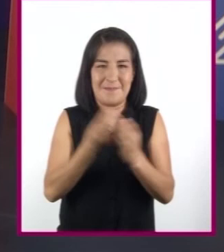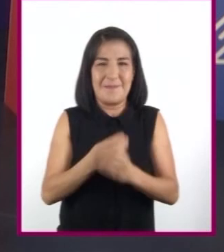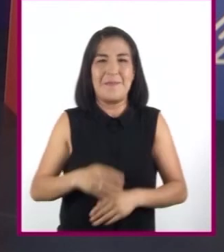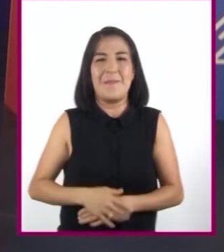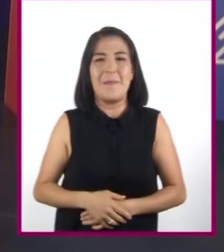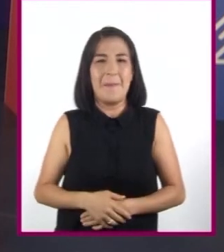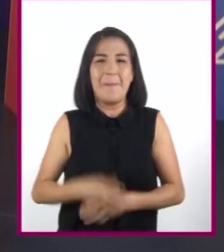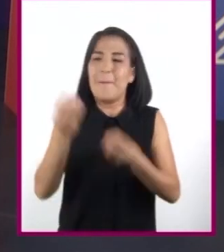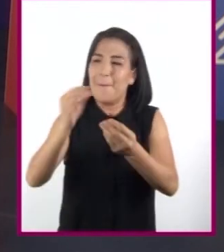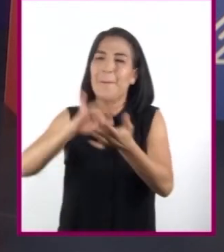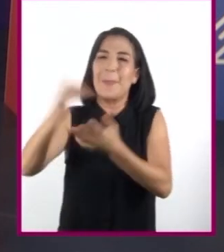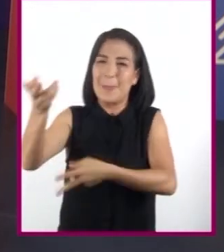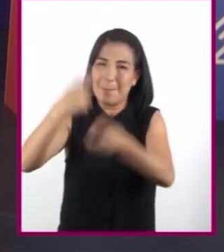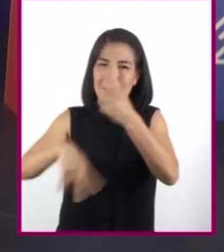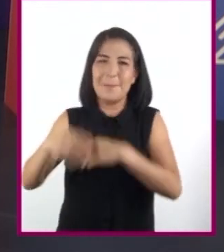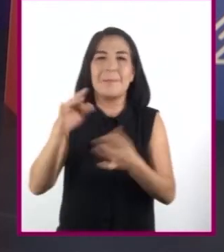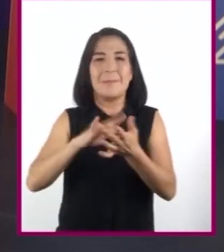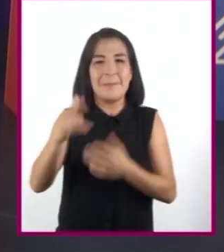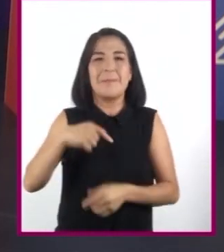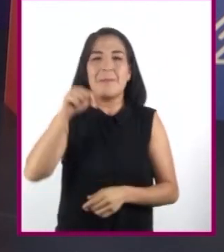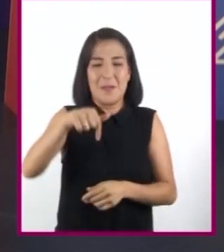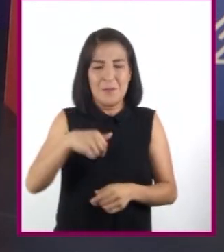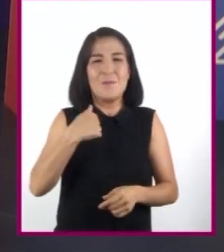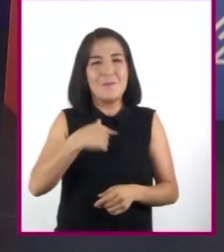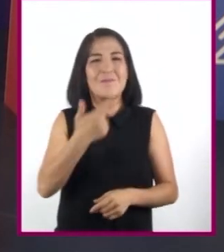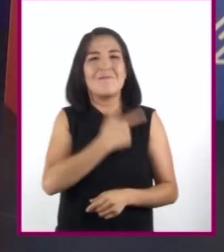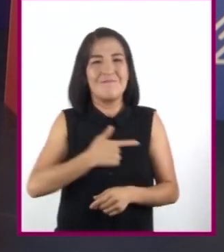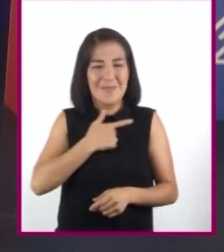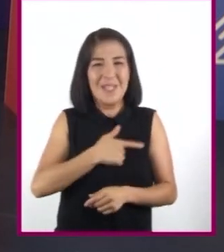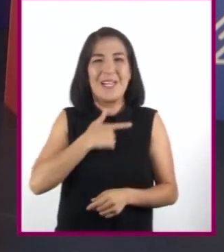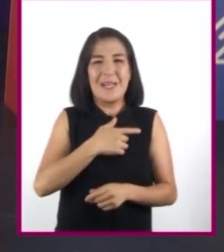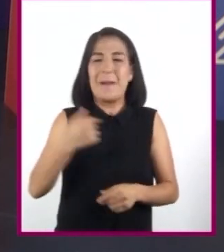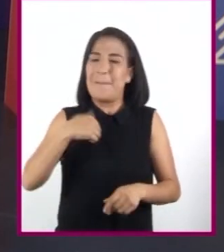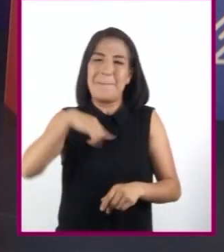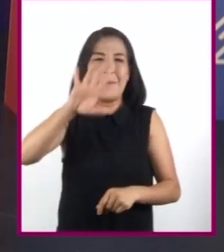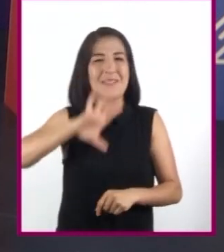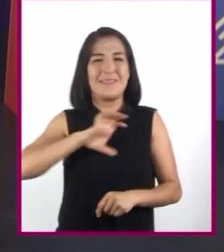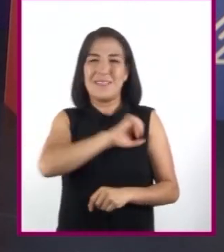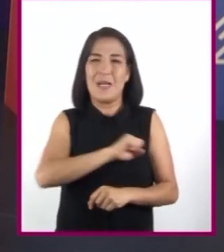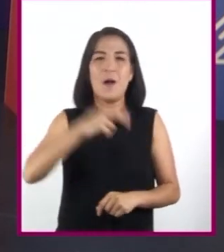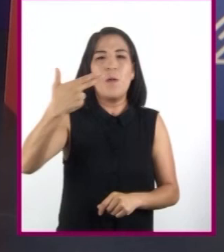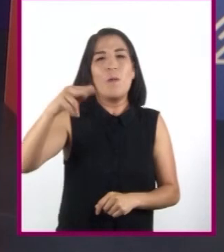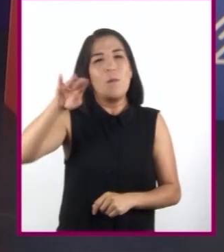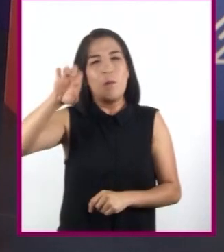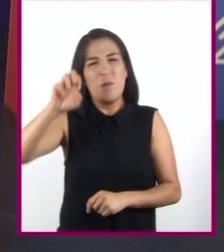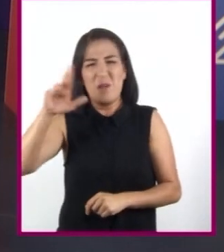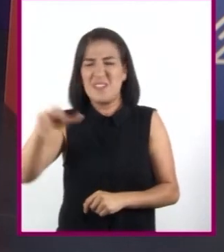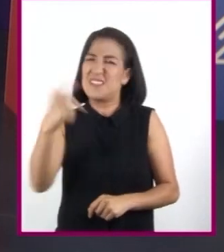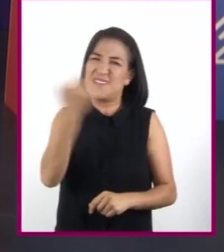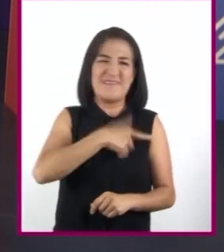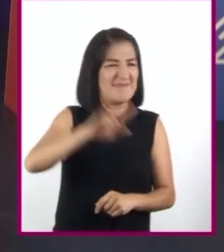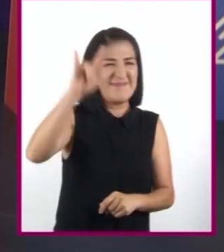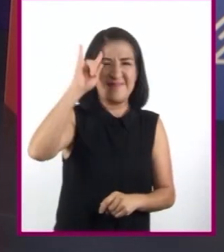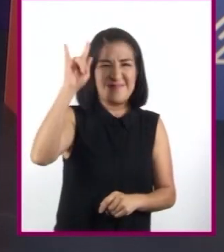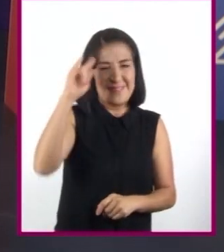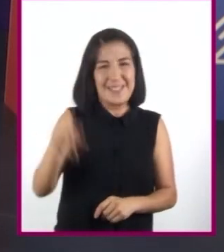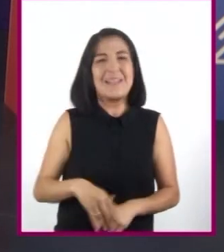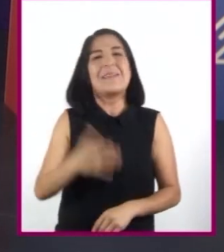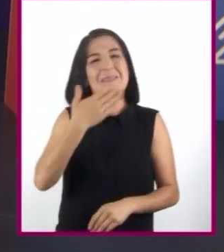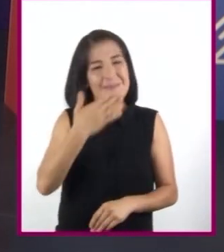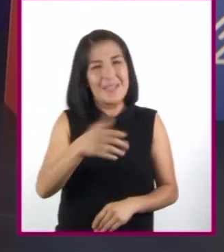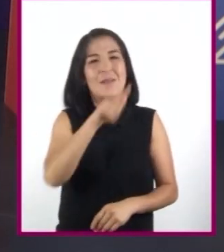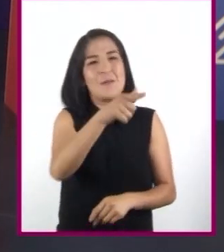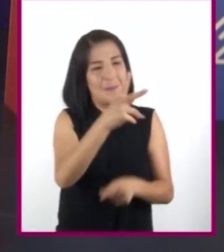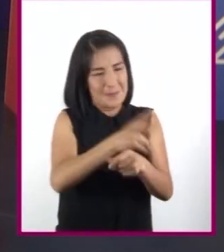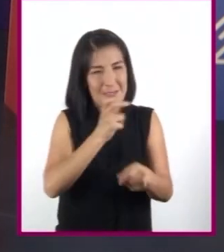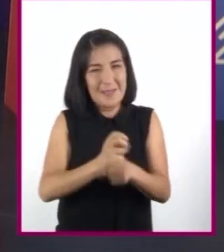gracias por habernos acompañado el día de hoy. Sin duda, mi subgénero narrativo favorito es el humor y el menos favorito es el terror. Muy bien, pero